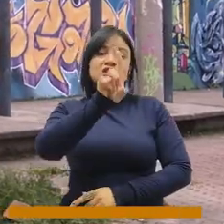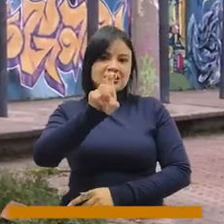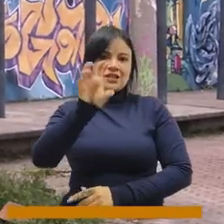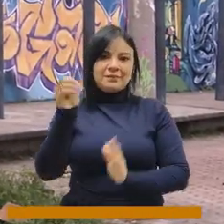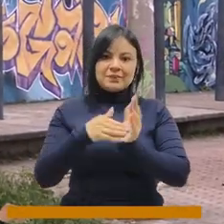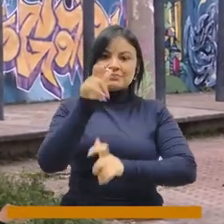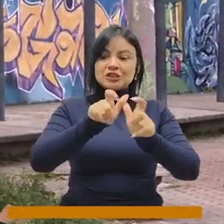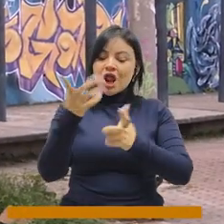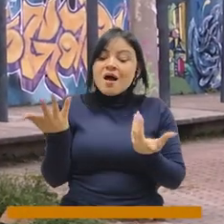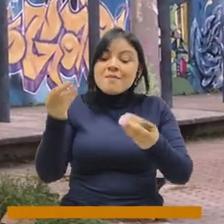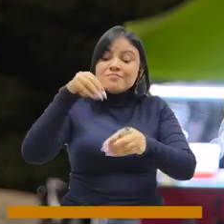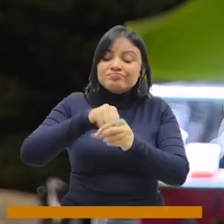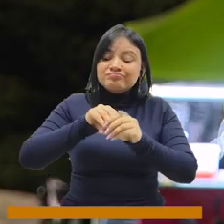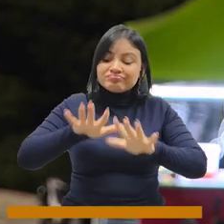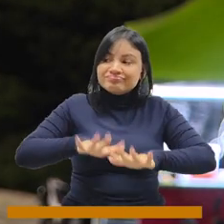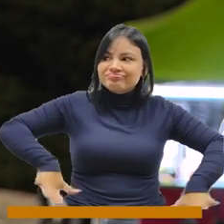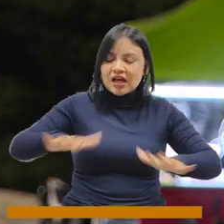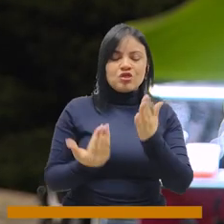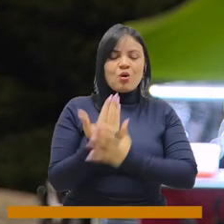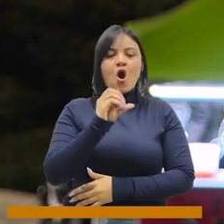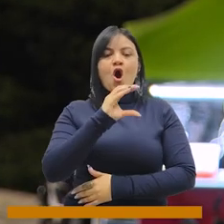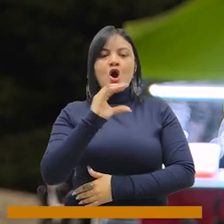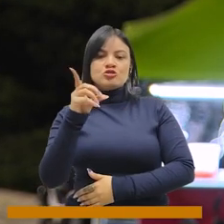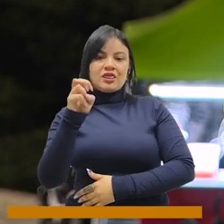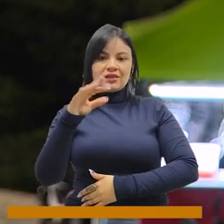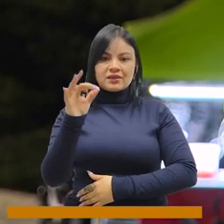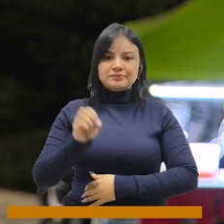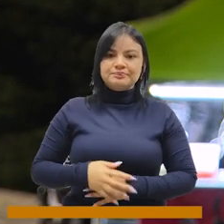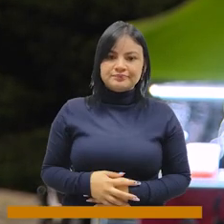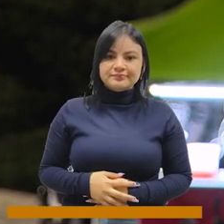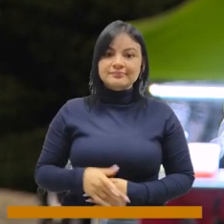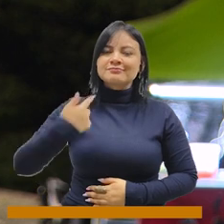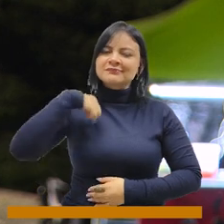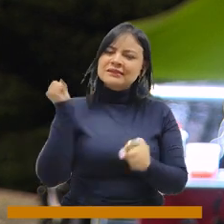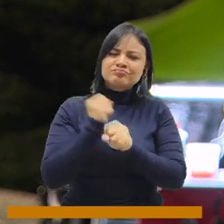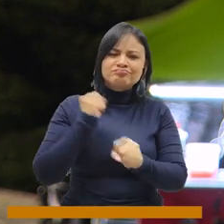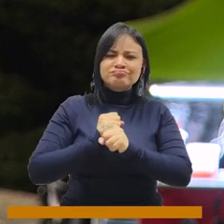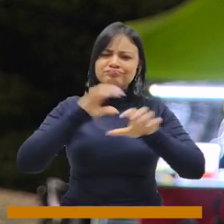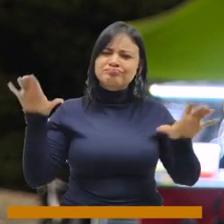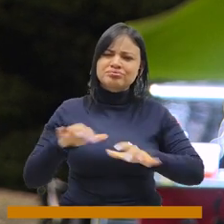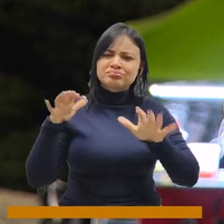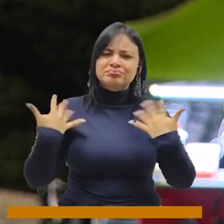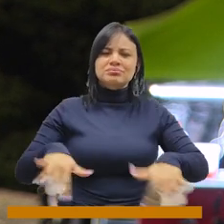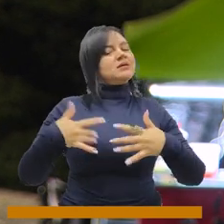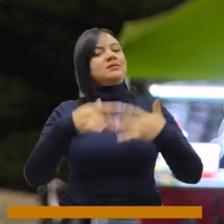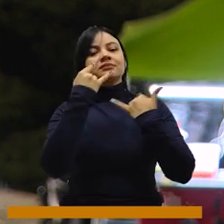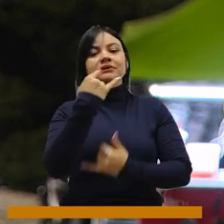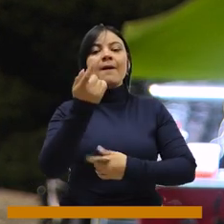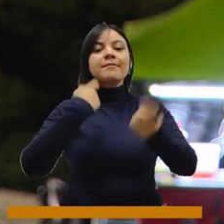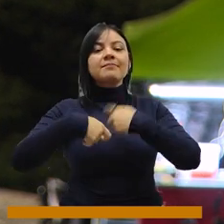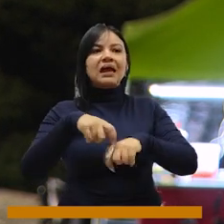que viven acá en Nuevo Occidente. Hemos trabajado bastante para mantener un orden acá en el territorio con las ventas